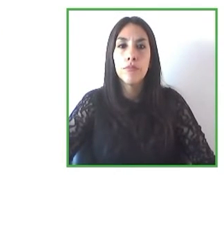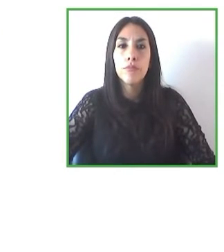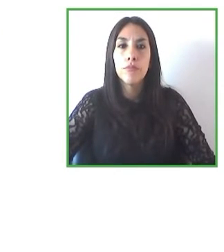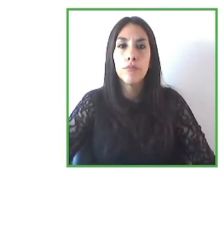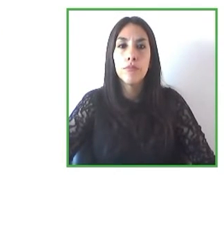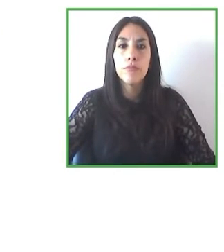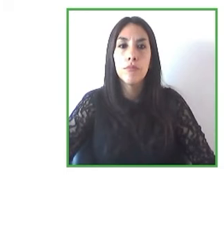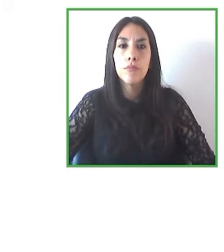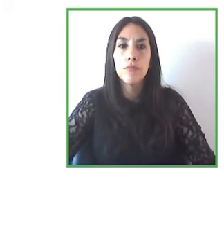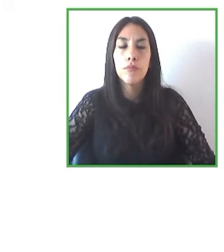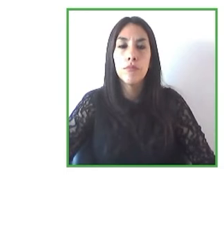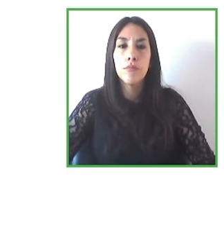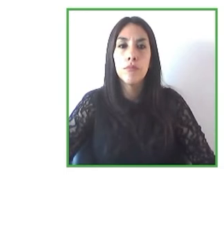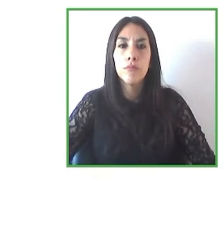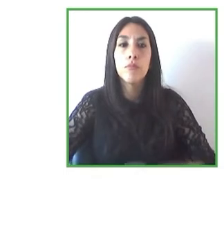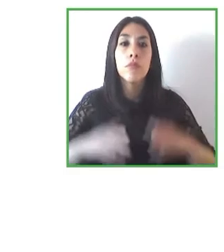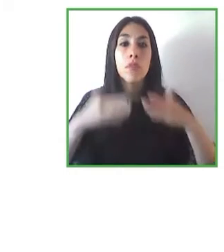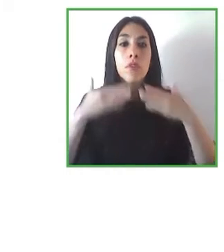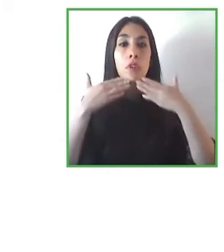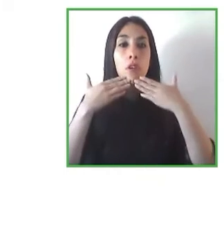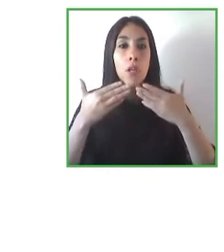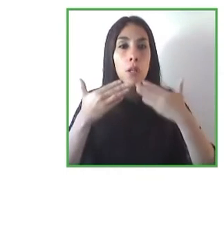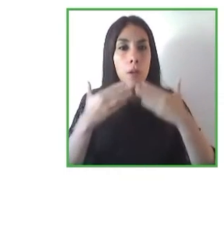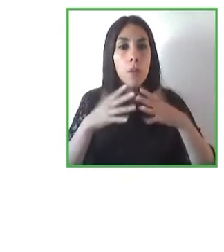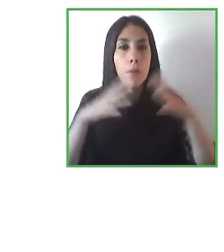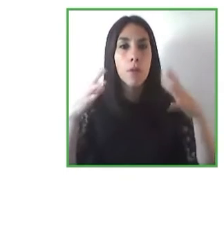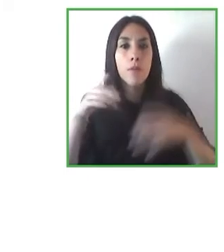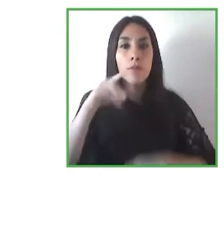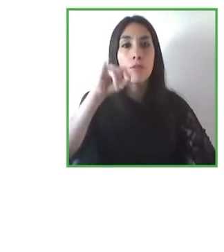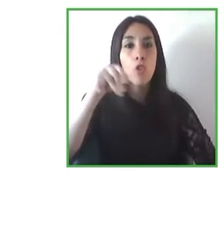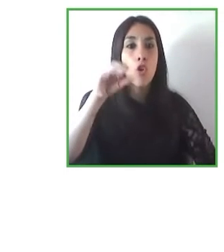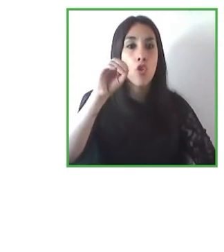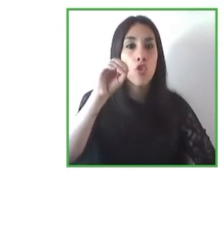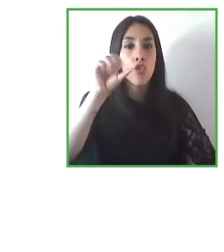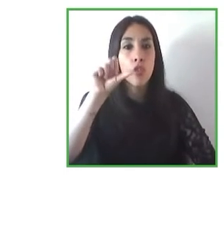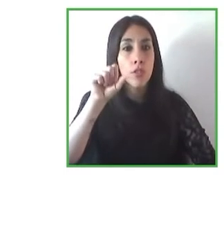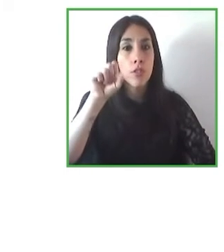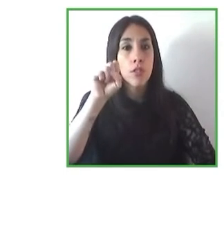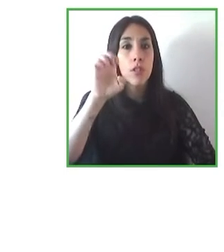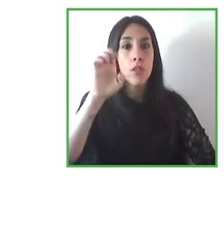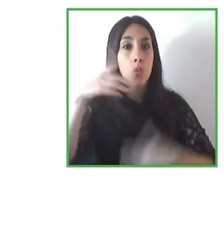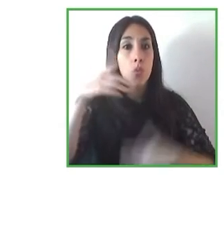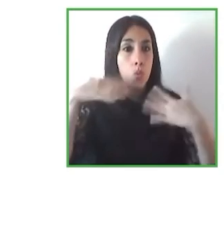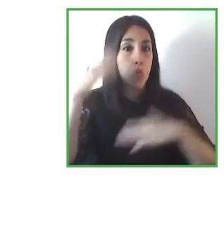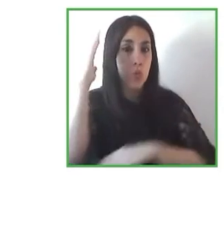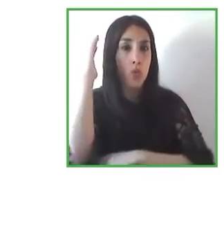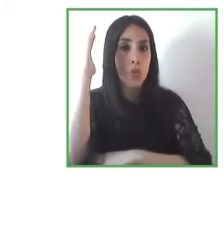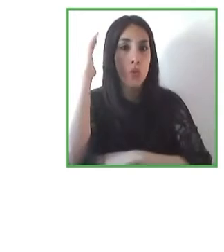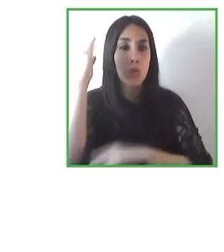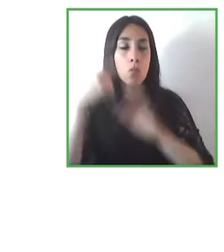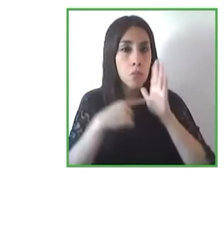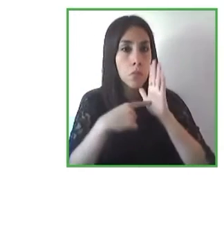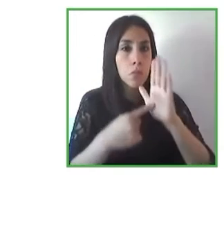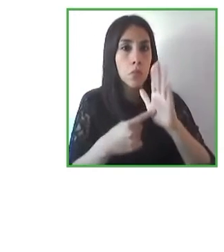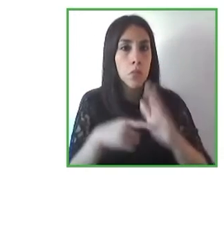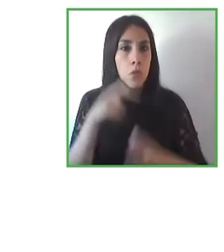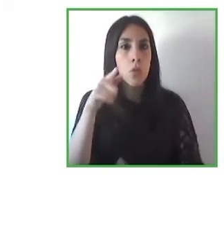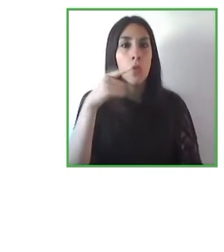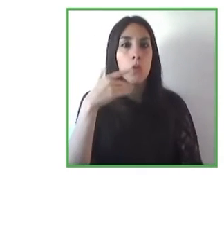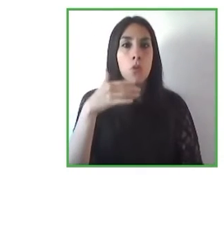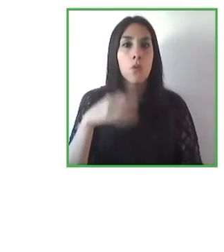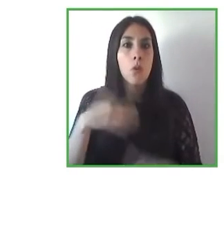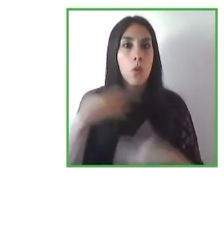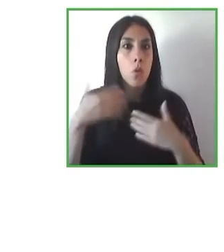muchas gracias José por esta importante presentación algo que por suerte cada vez se ve más la necesidad de que la información sea